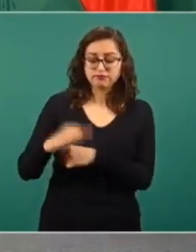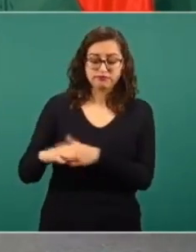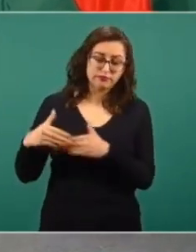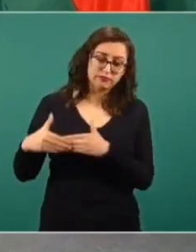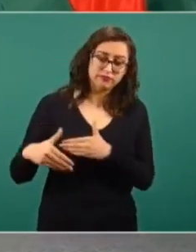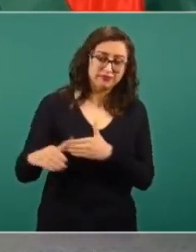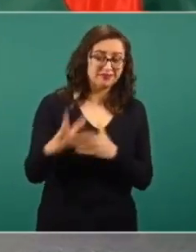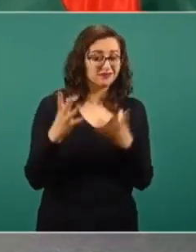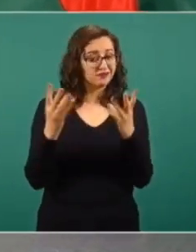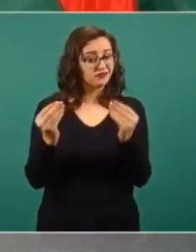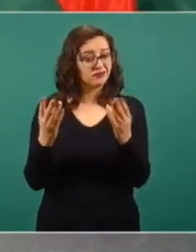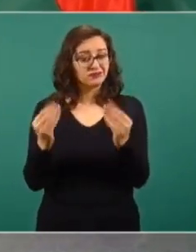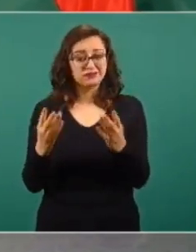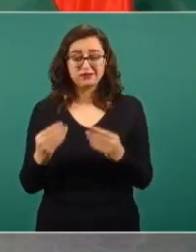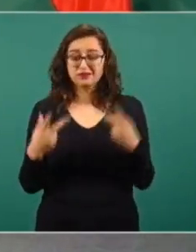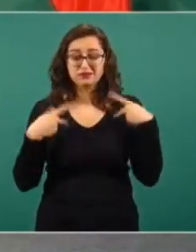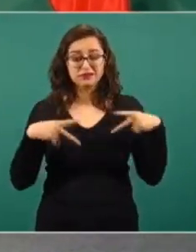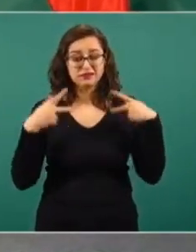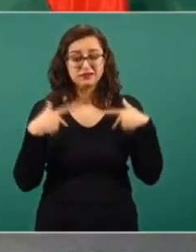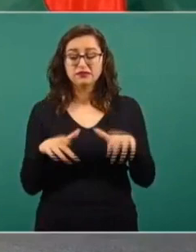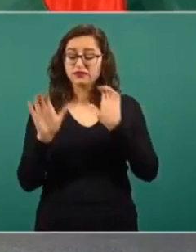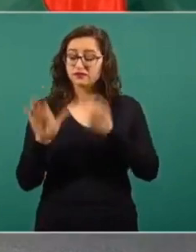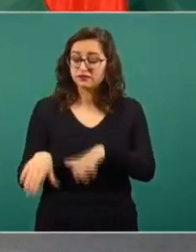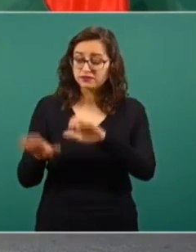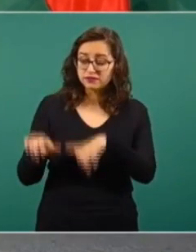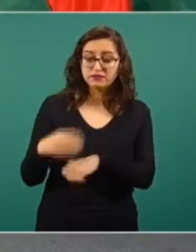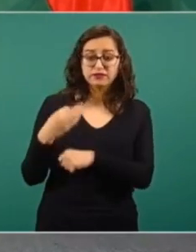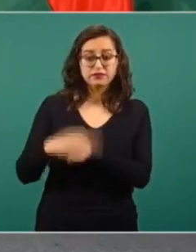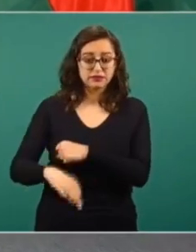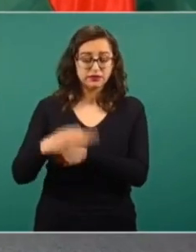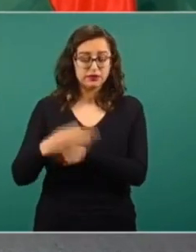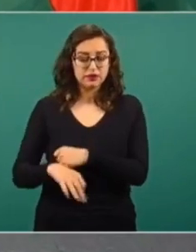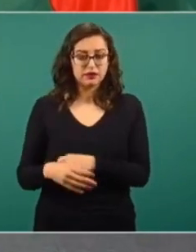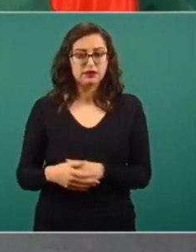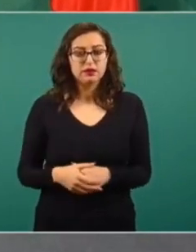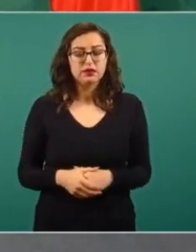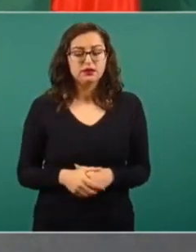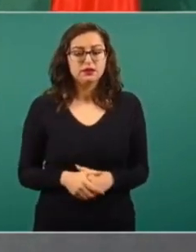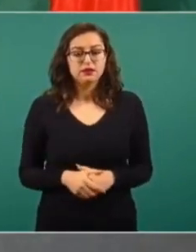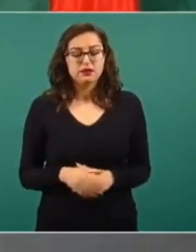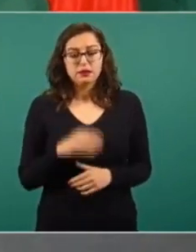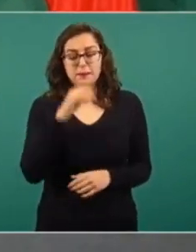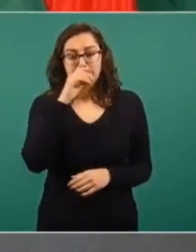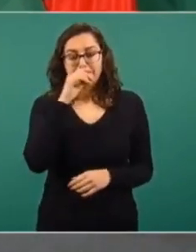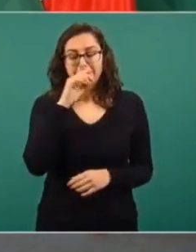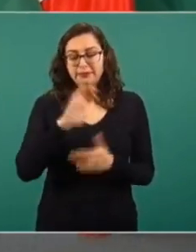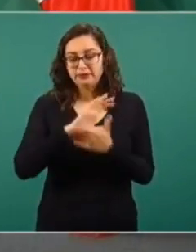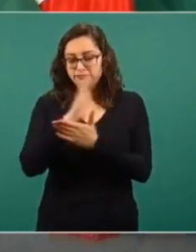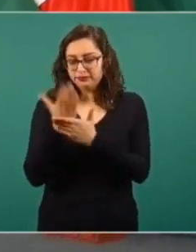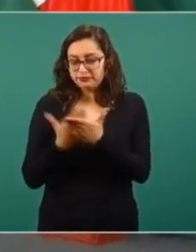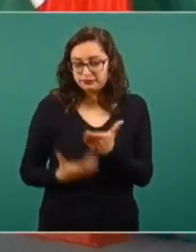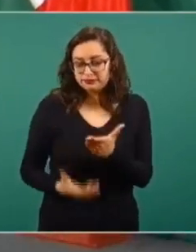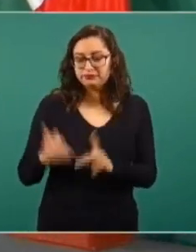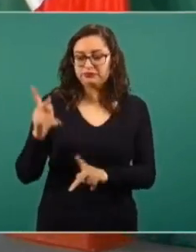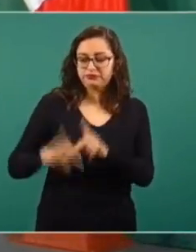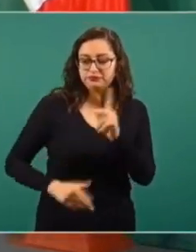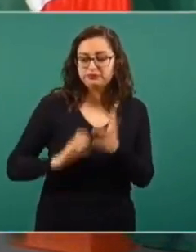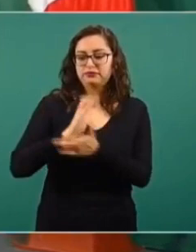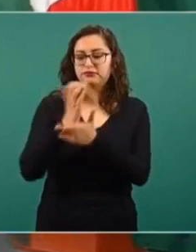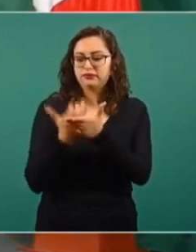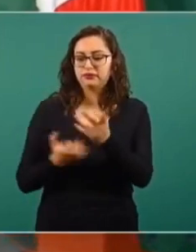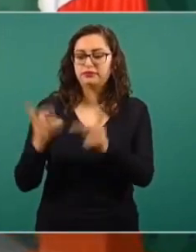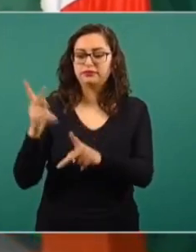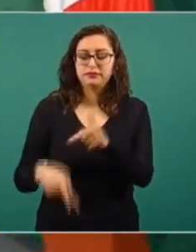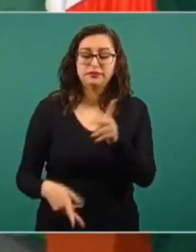por contrato y llevan muchos años.